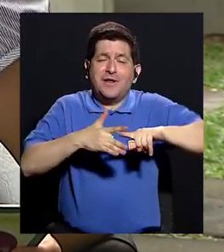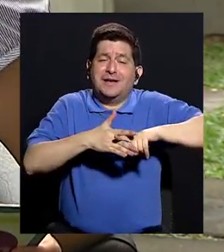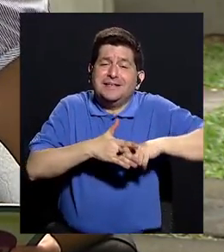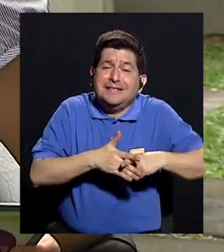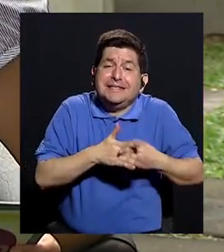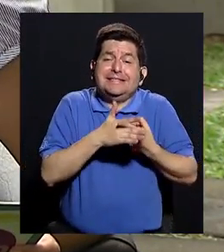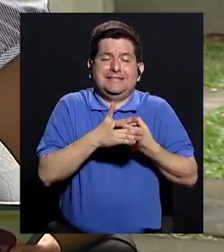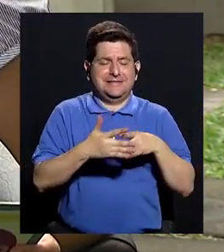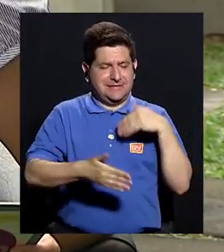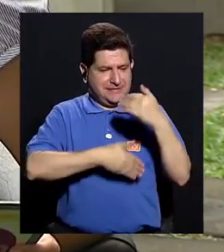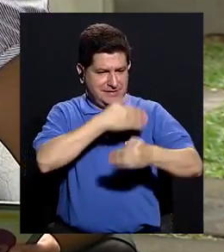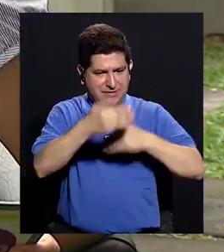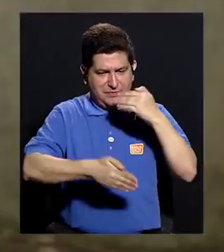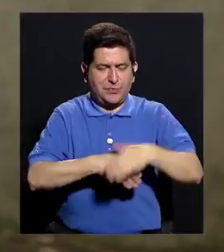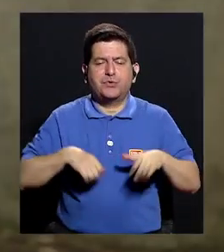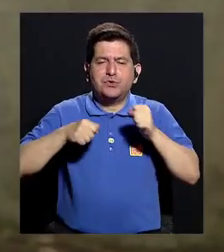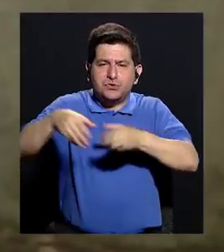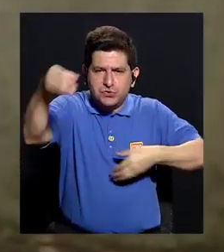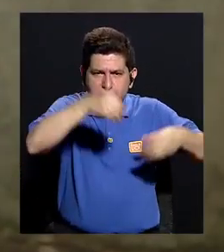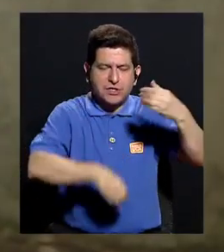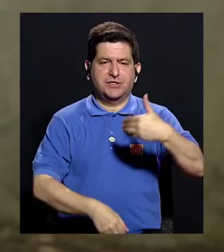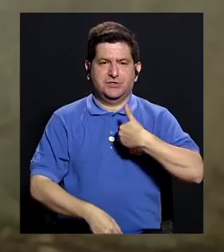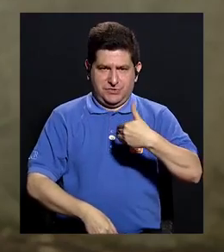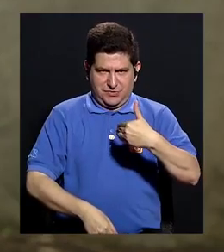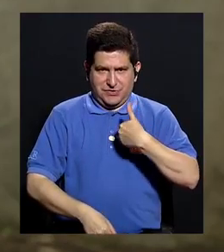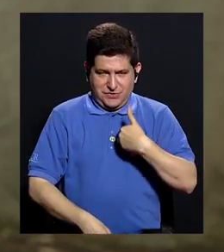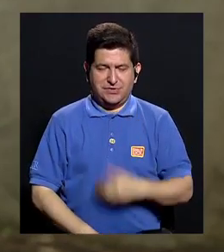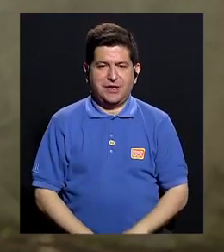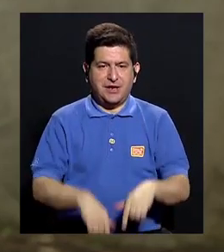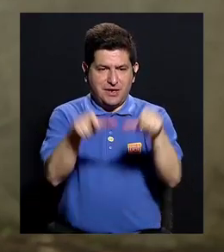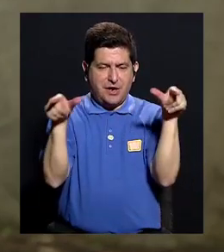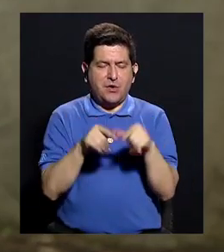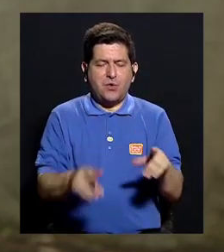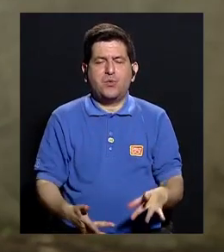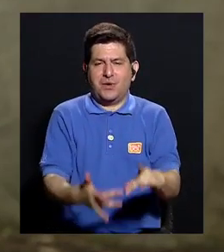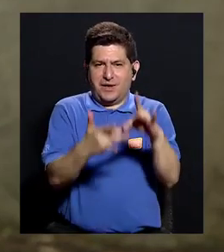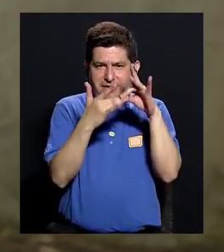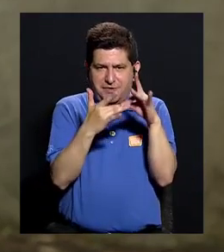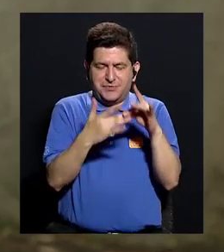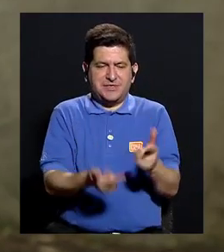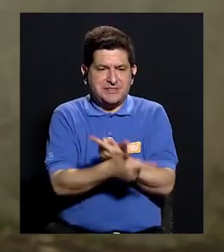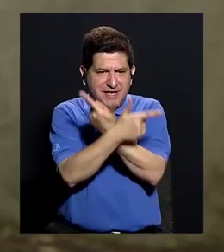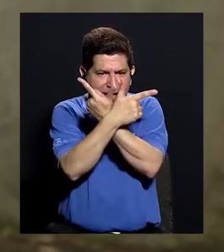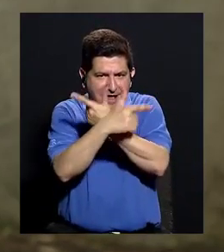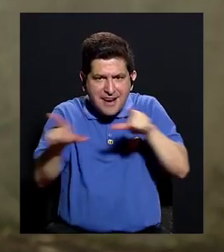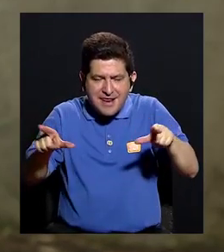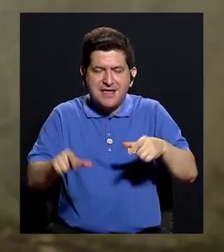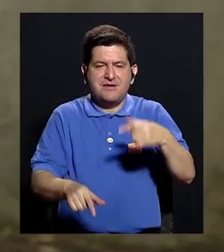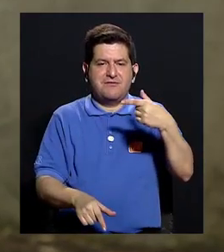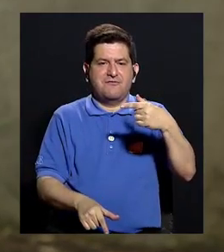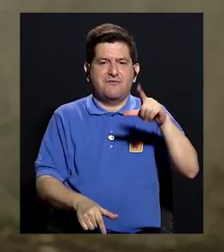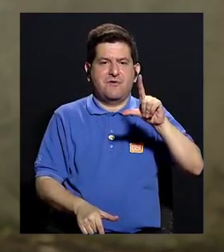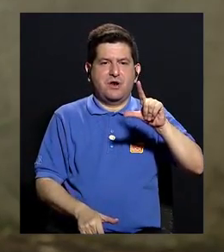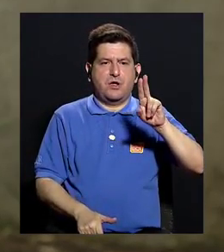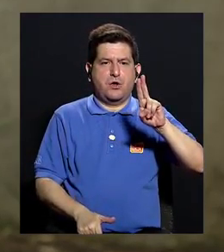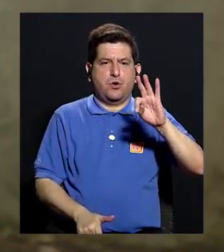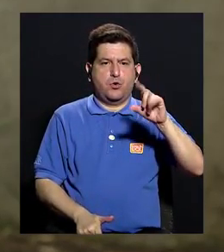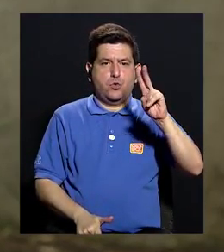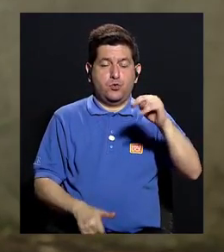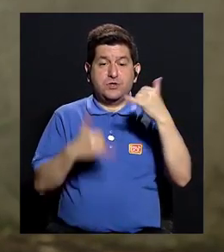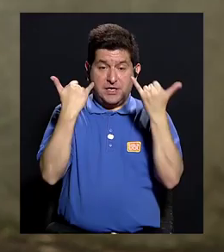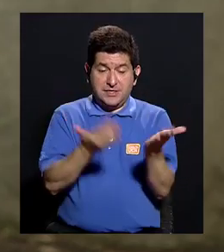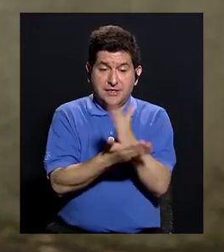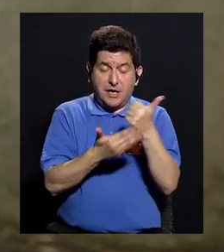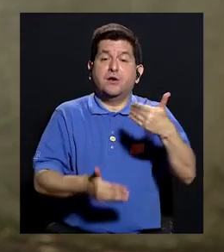apenas estamos en un proceso de que los supermercados realmente puedan tener una zona exclusiva, ¿verdad? Libre de gluten. Pues hay algunos que ya lo